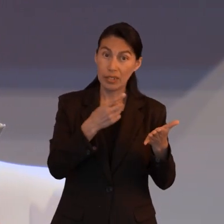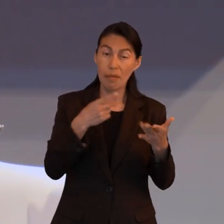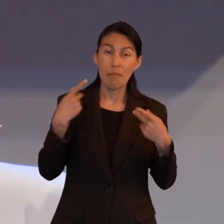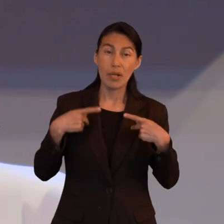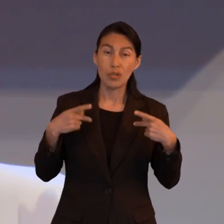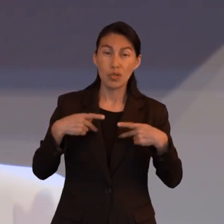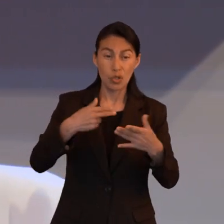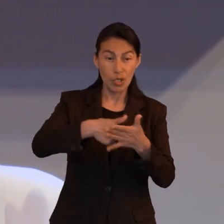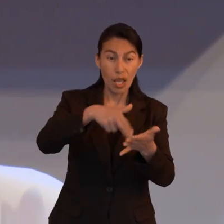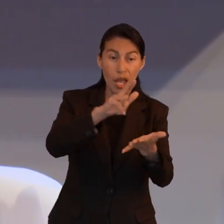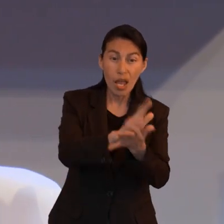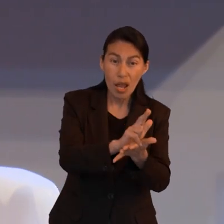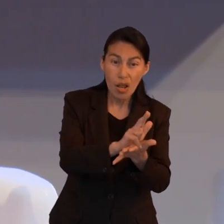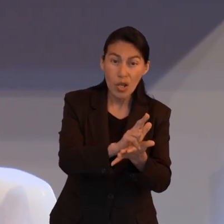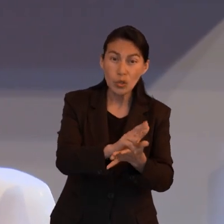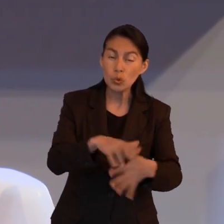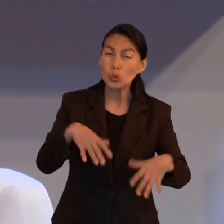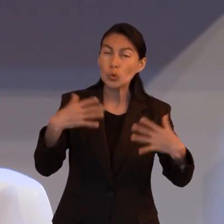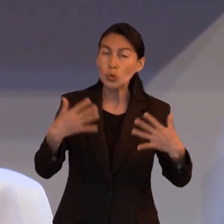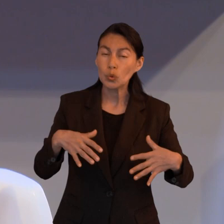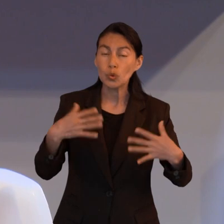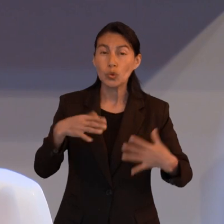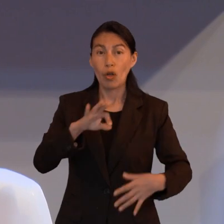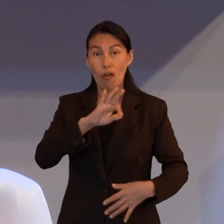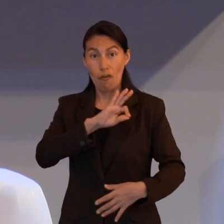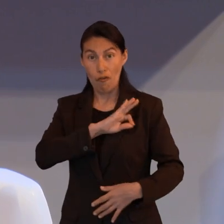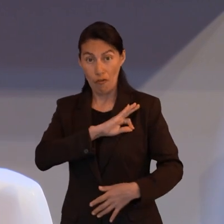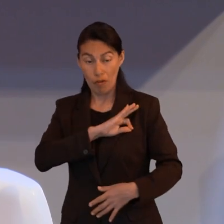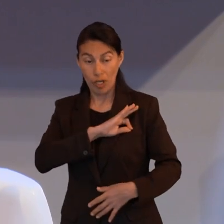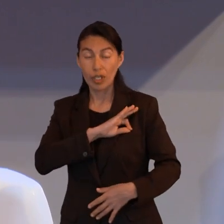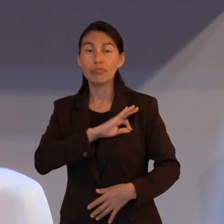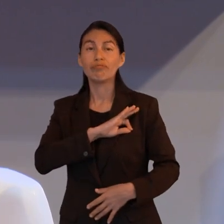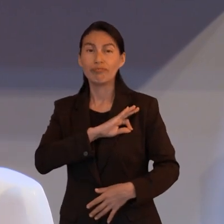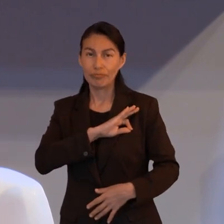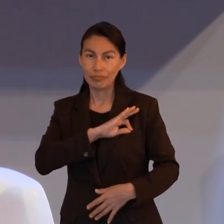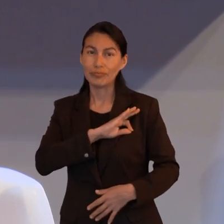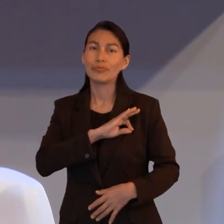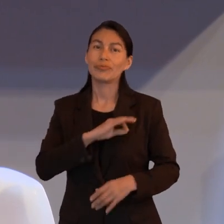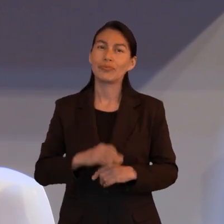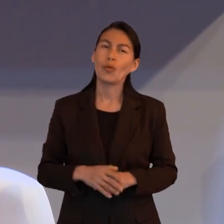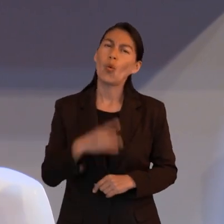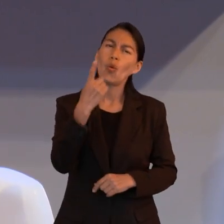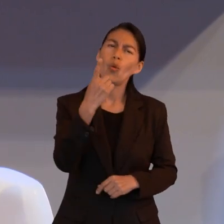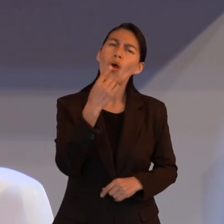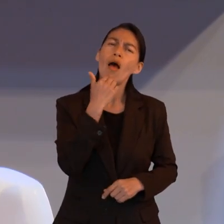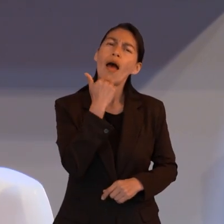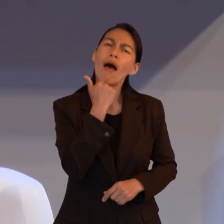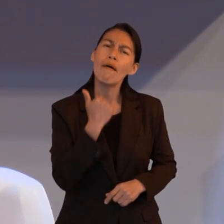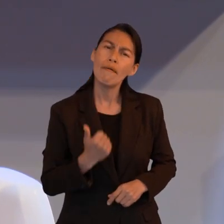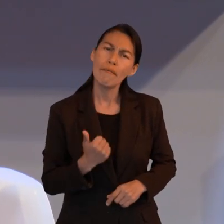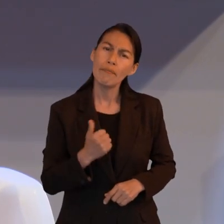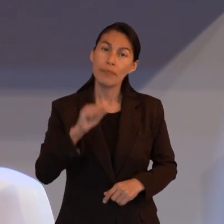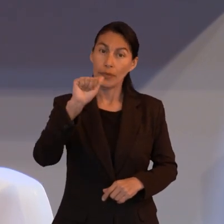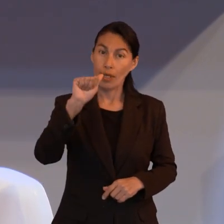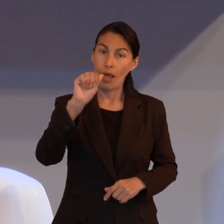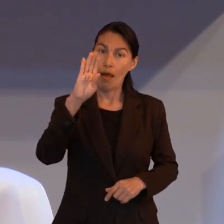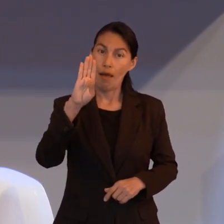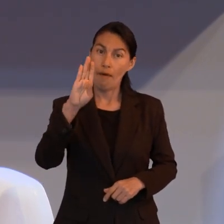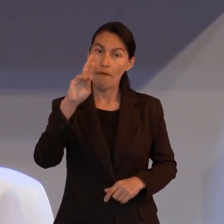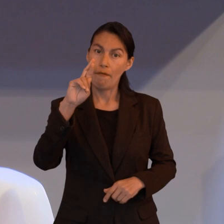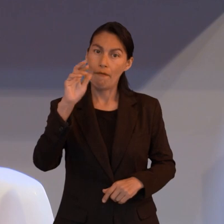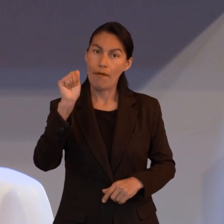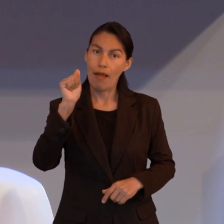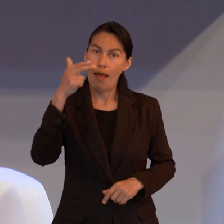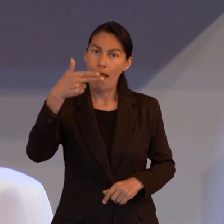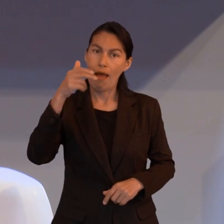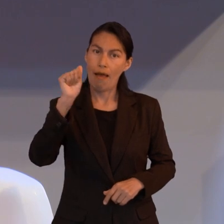este capítulo exactamente retuvieron su fe y fueron recompensados al estar en estos héroes de la fe. Y uno